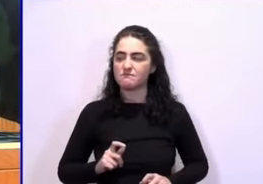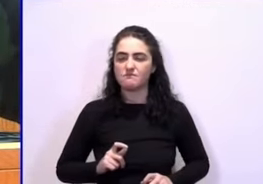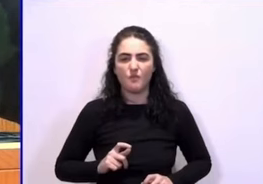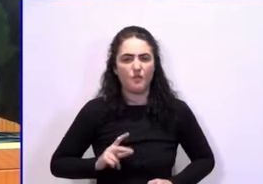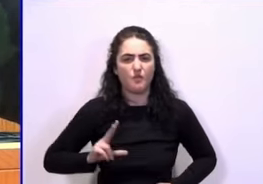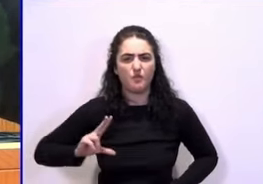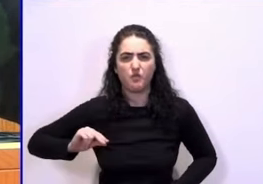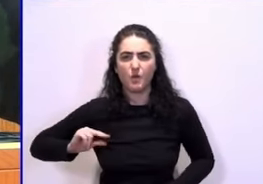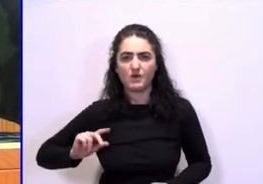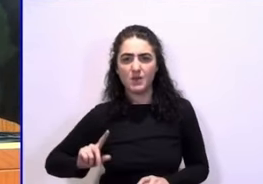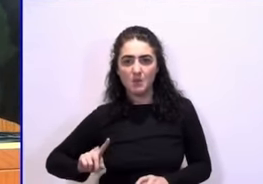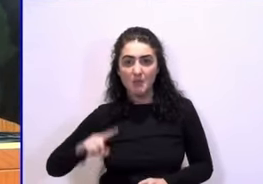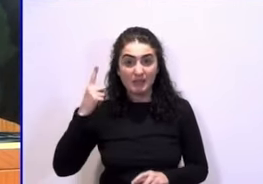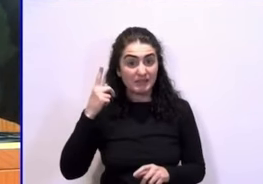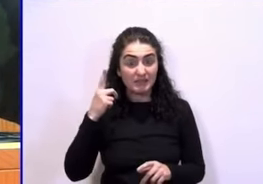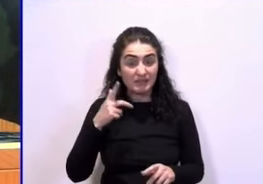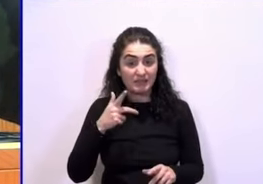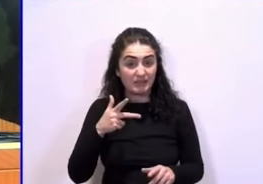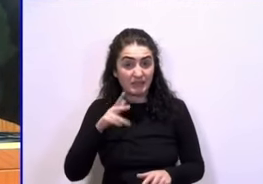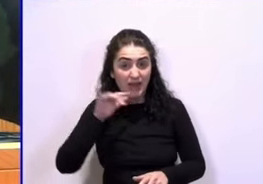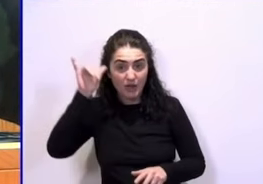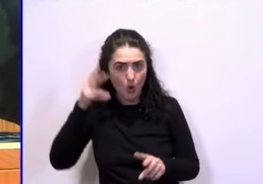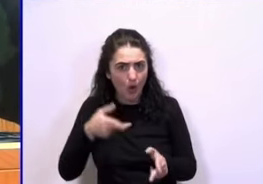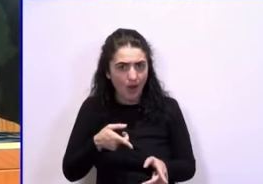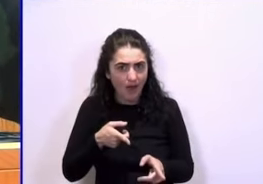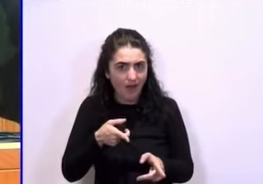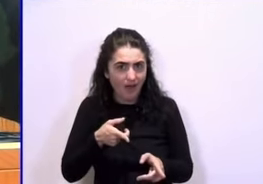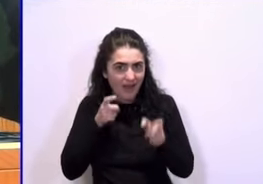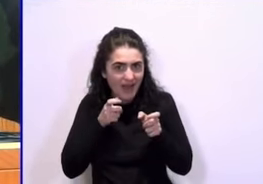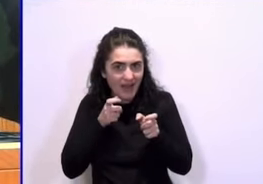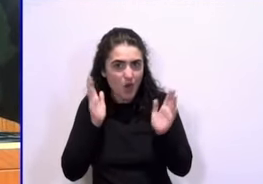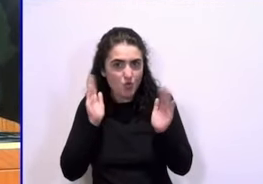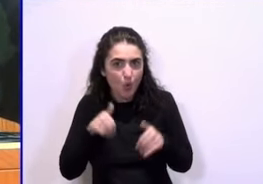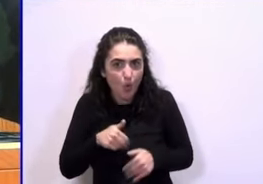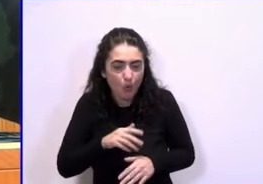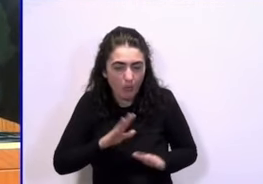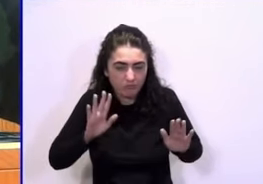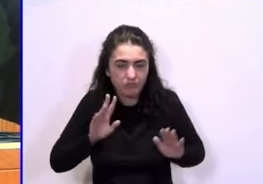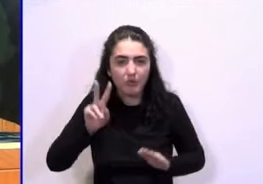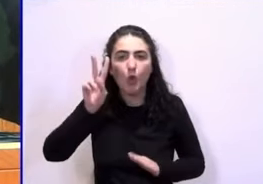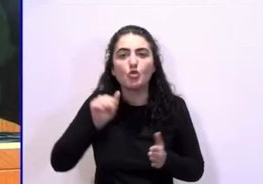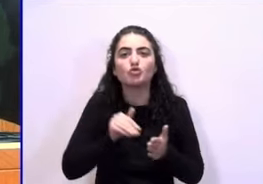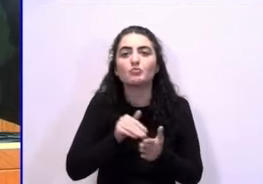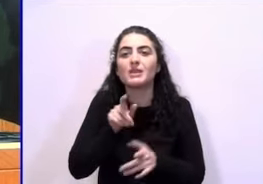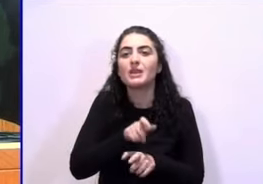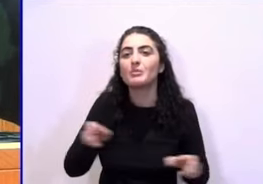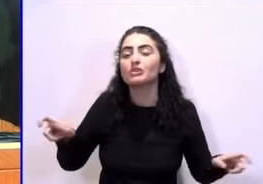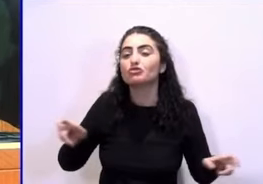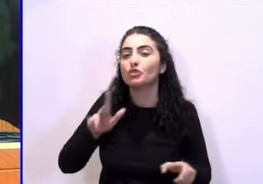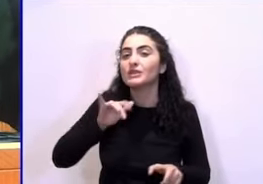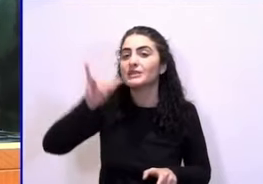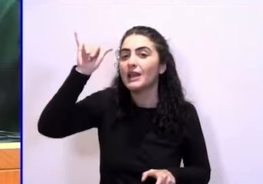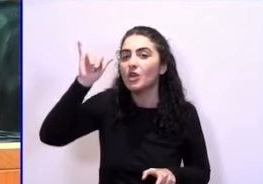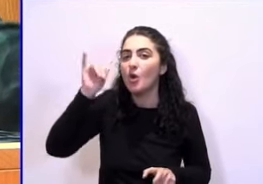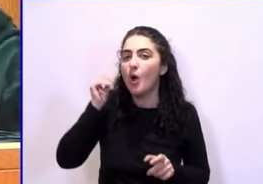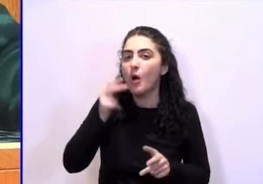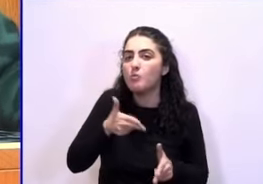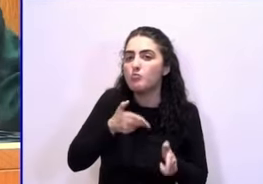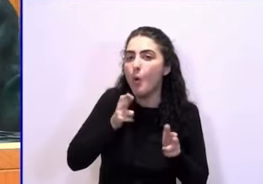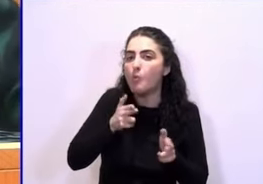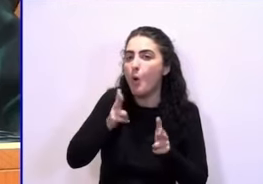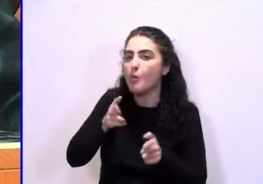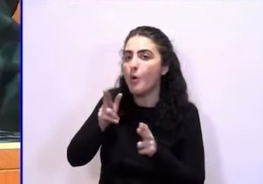en La Rioja no hubo guerra, usted lo sabe. A pesar de ello, 2.000 personas asesinadas en nuestra comunidad, por razones